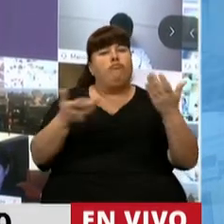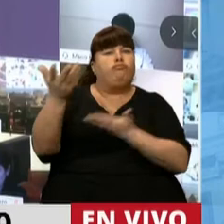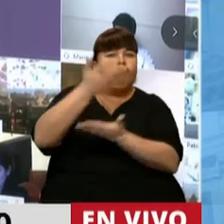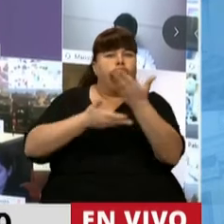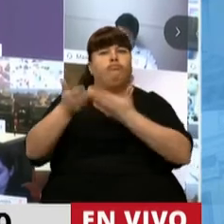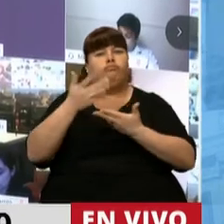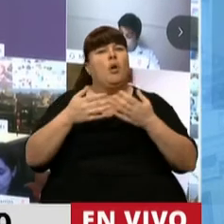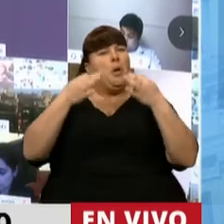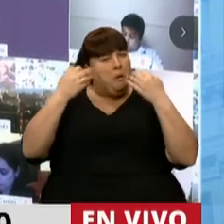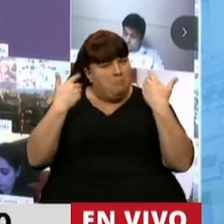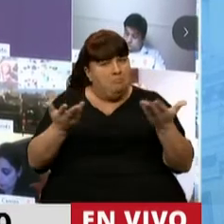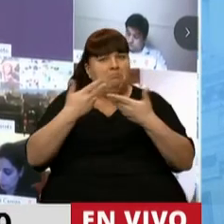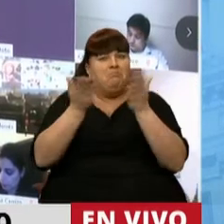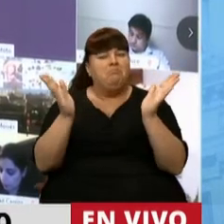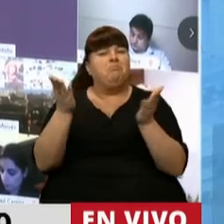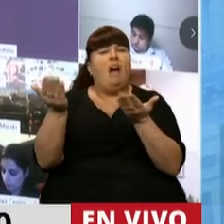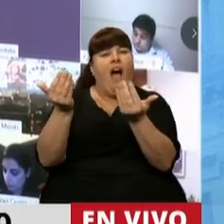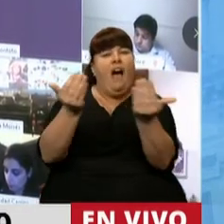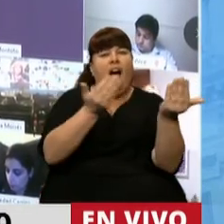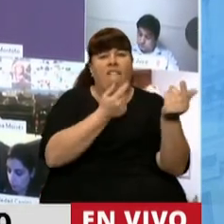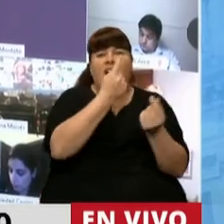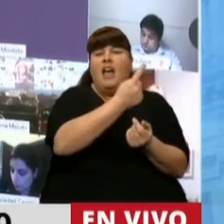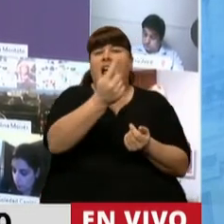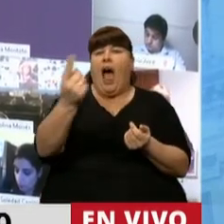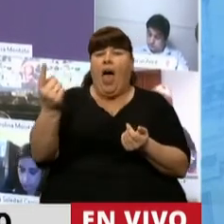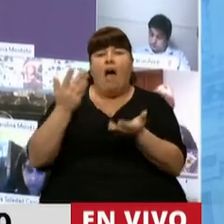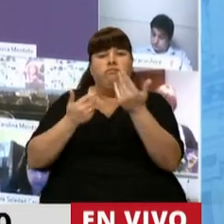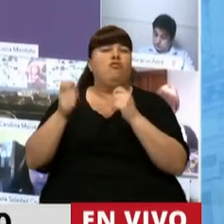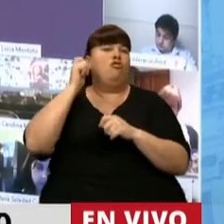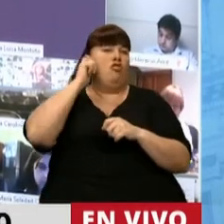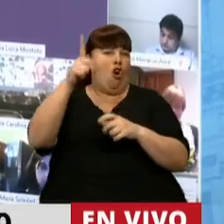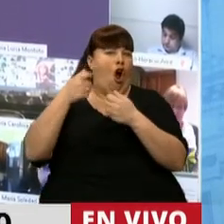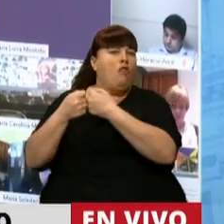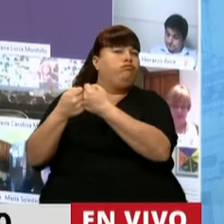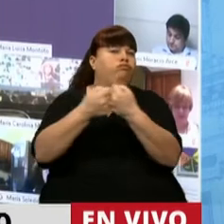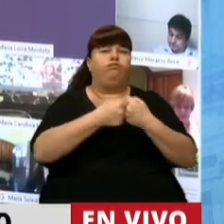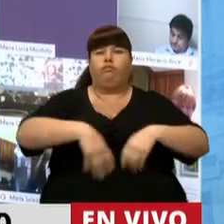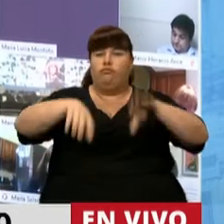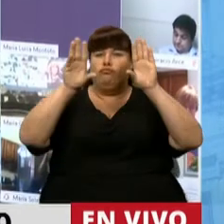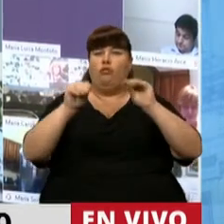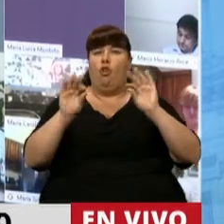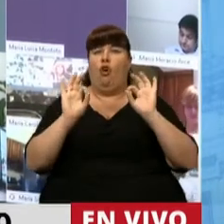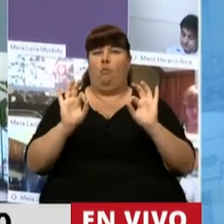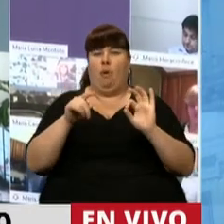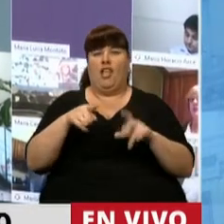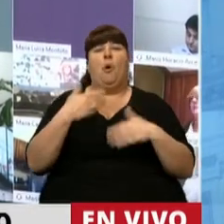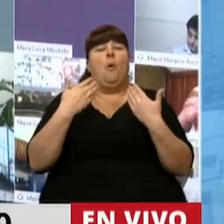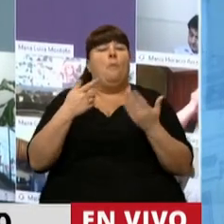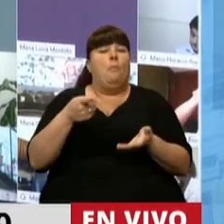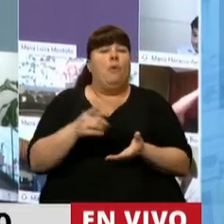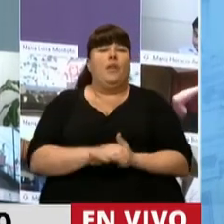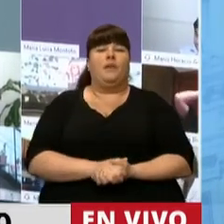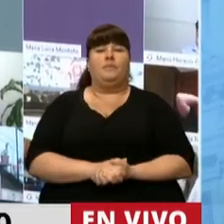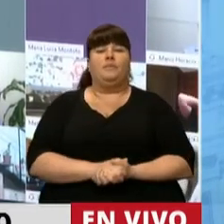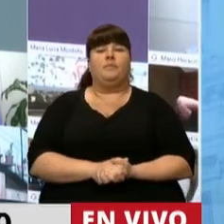con generosidad, escuchando a cada uno llegar a una unanimidad de esta posibilidad